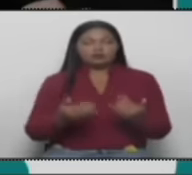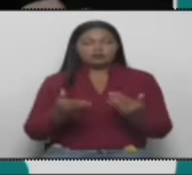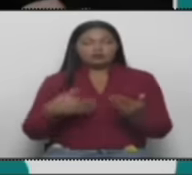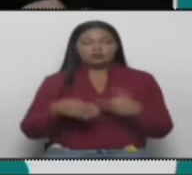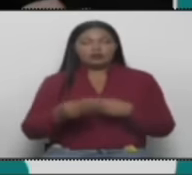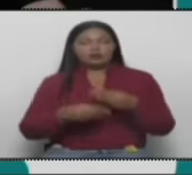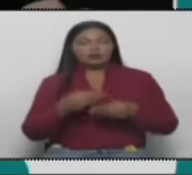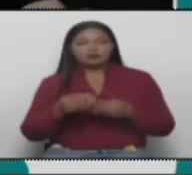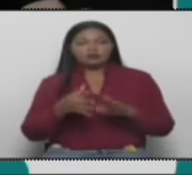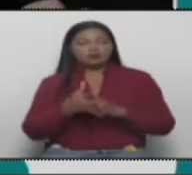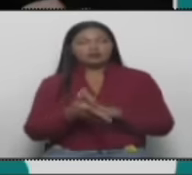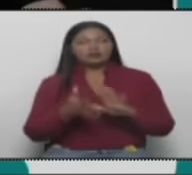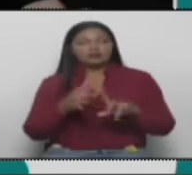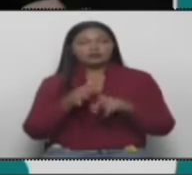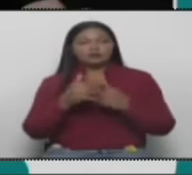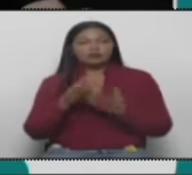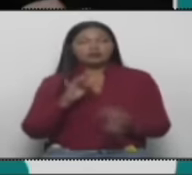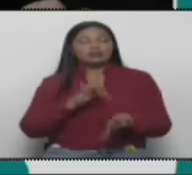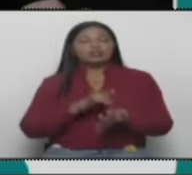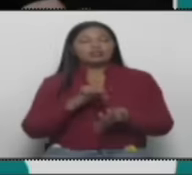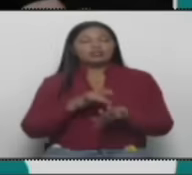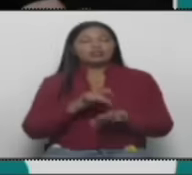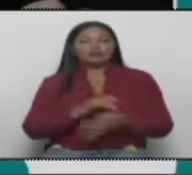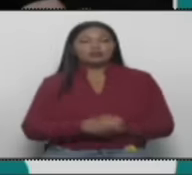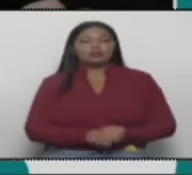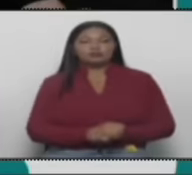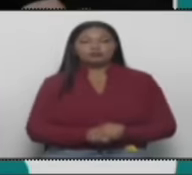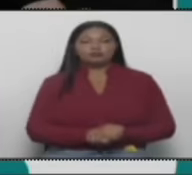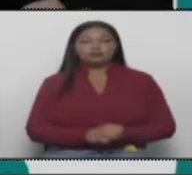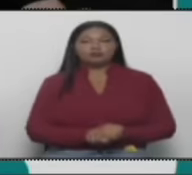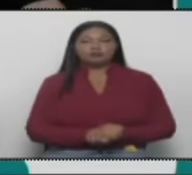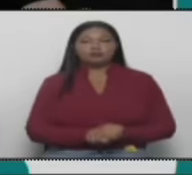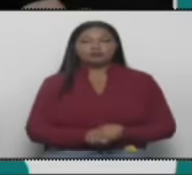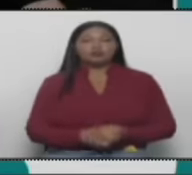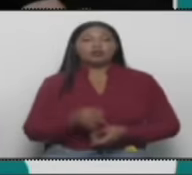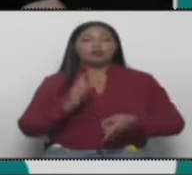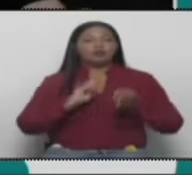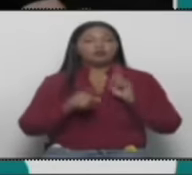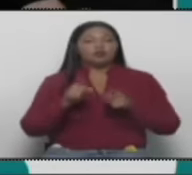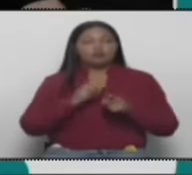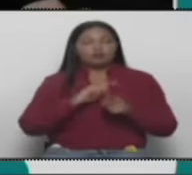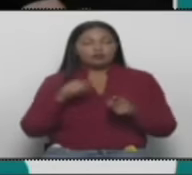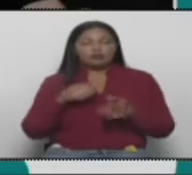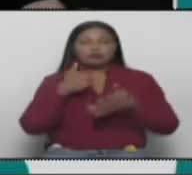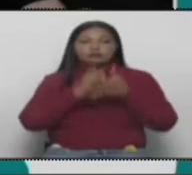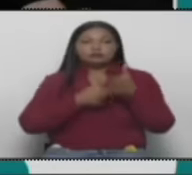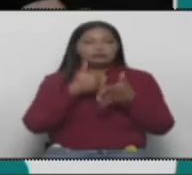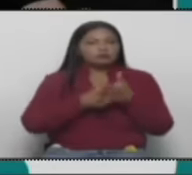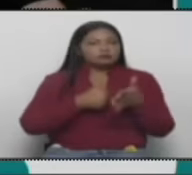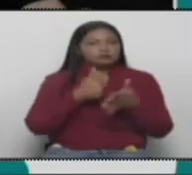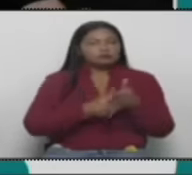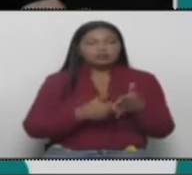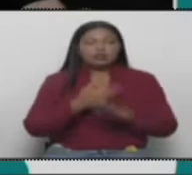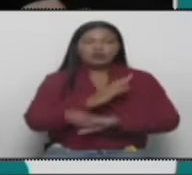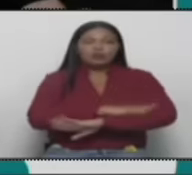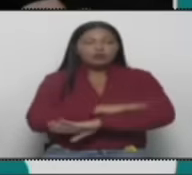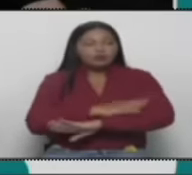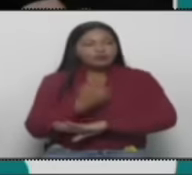consecuencias muy delicadas. Algunas de ellas, sobre todo en la insistencia de ese comportamiento,